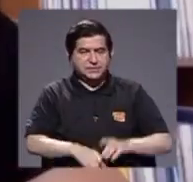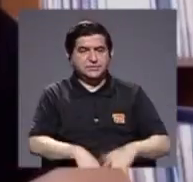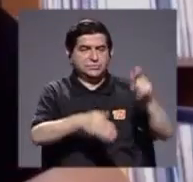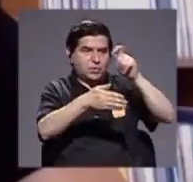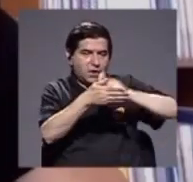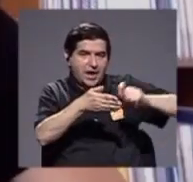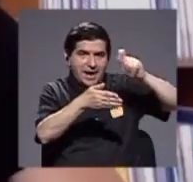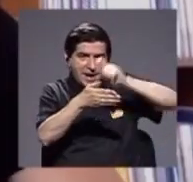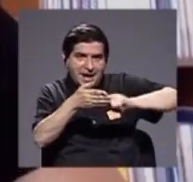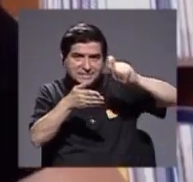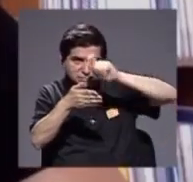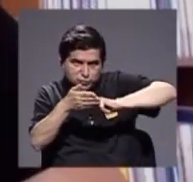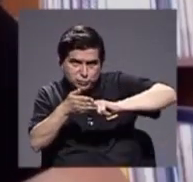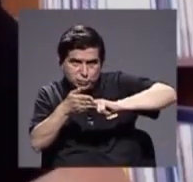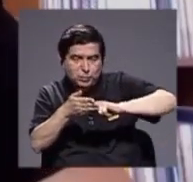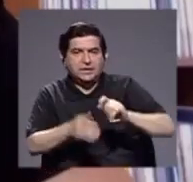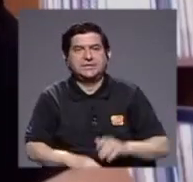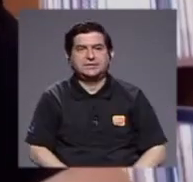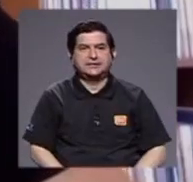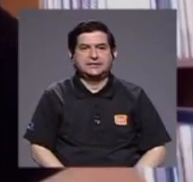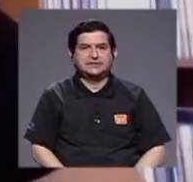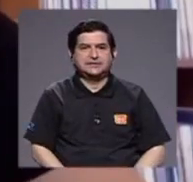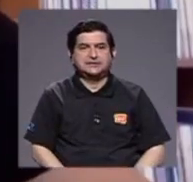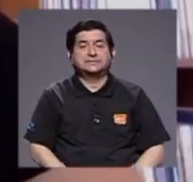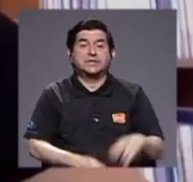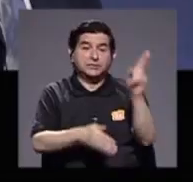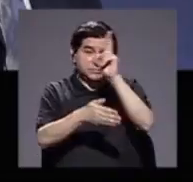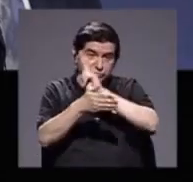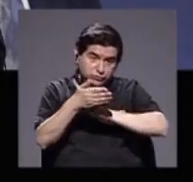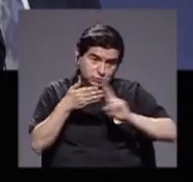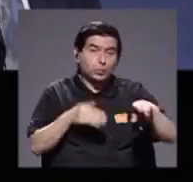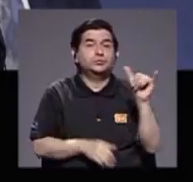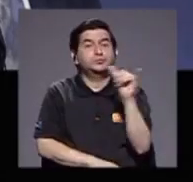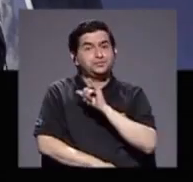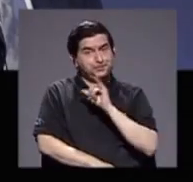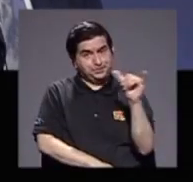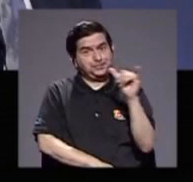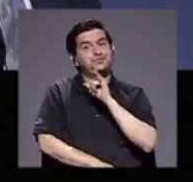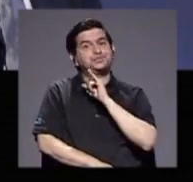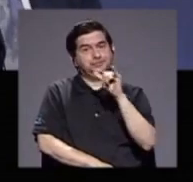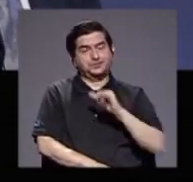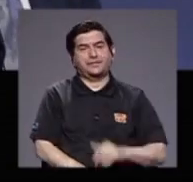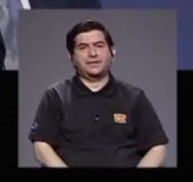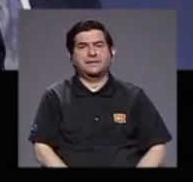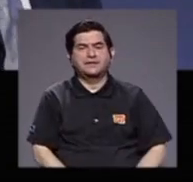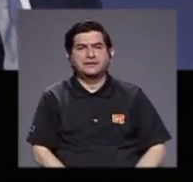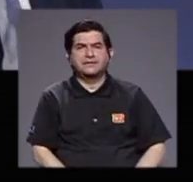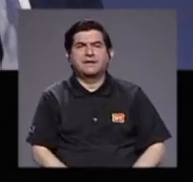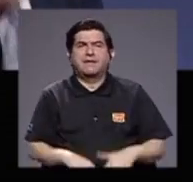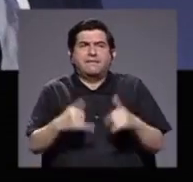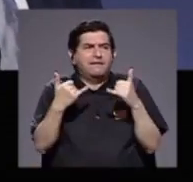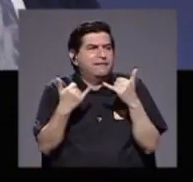escuelas, las universidades también han estado